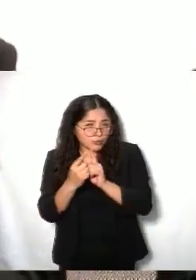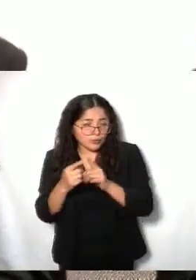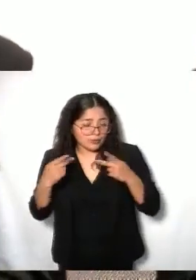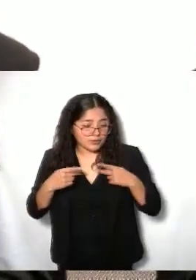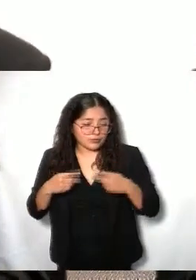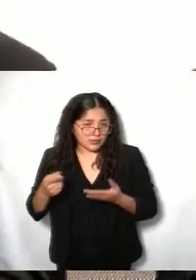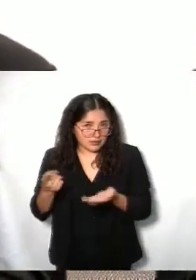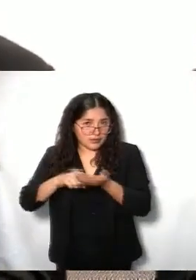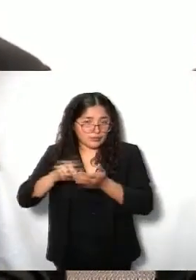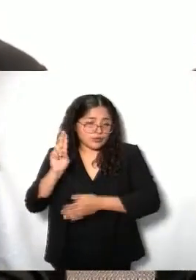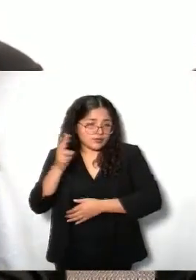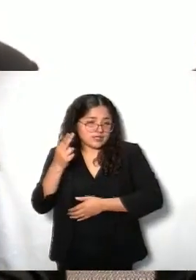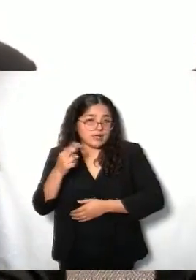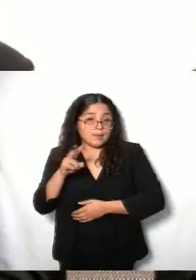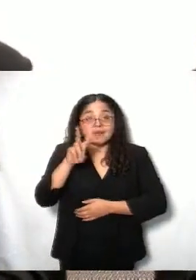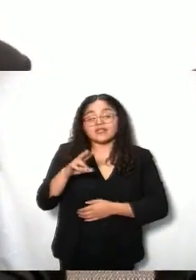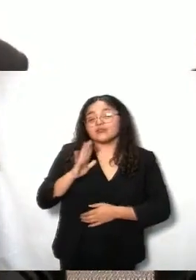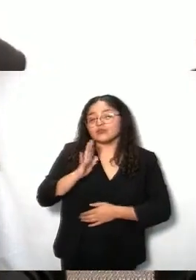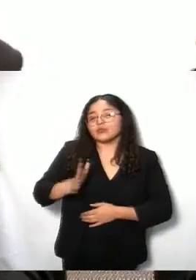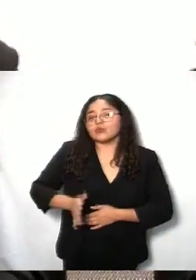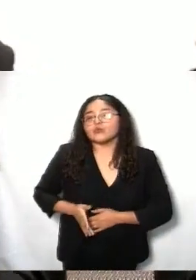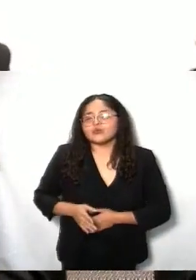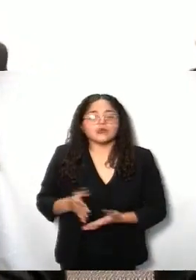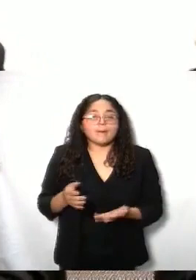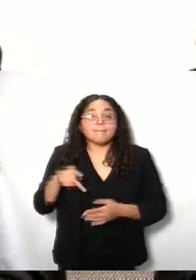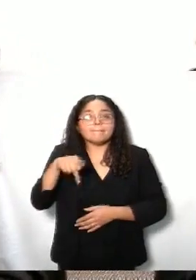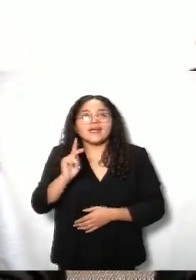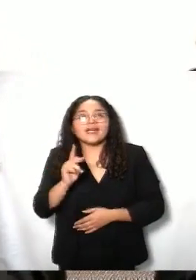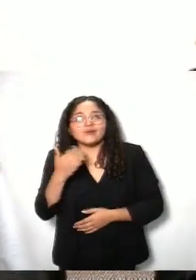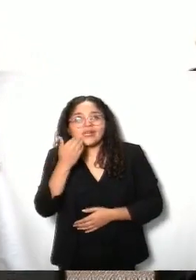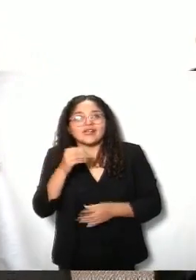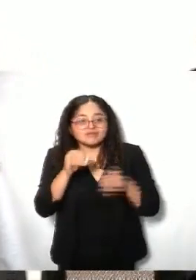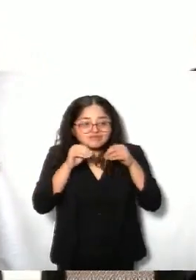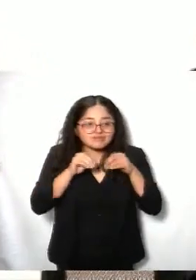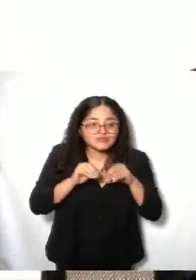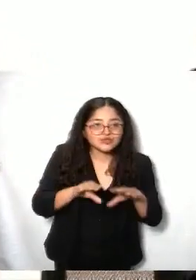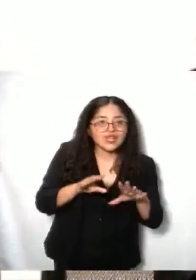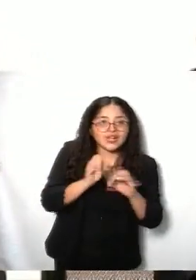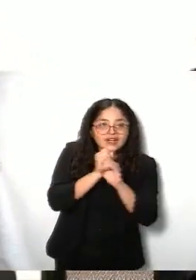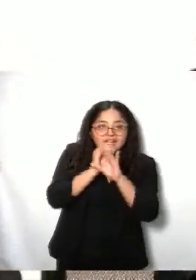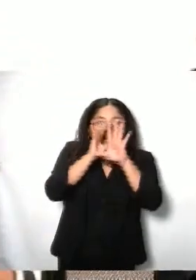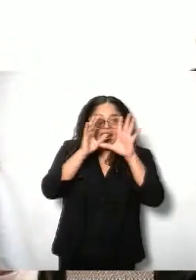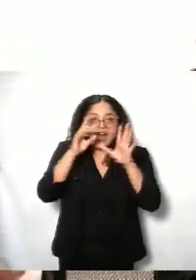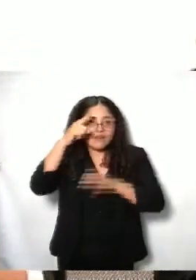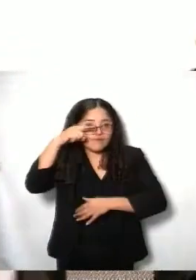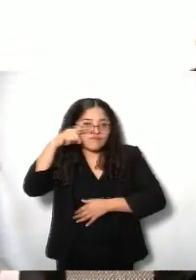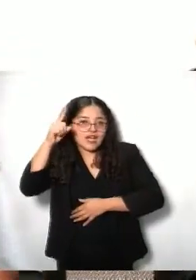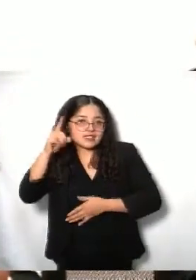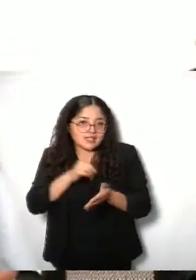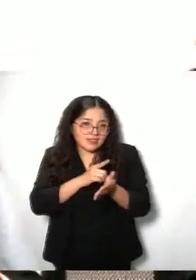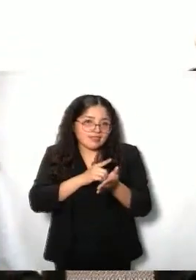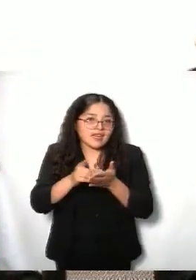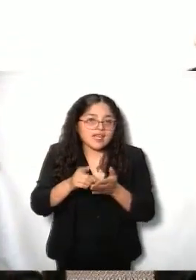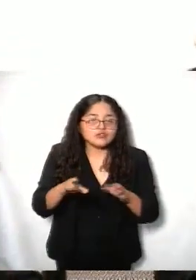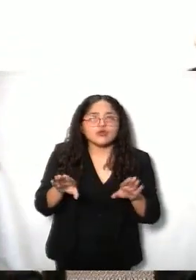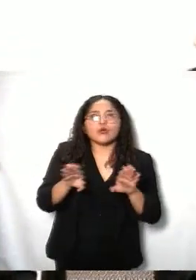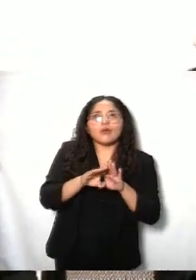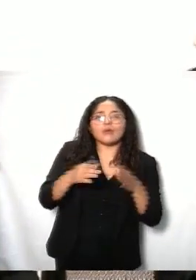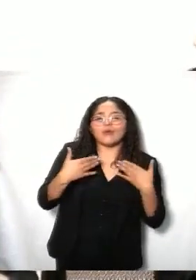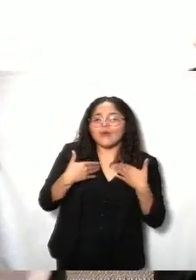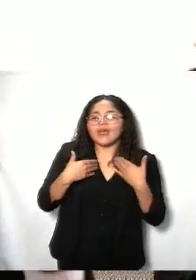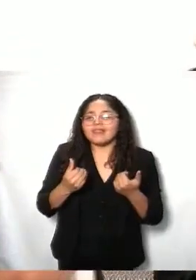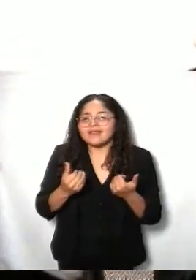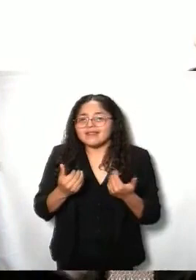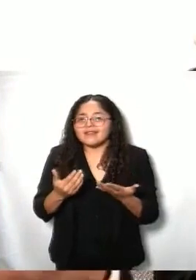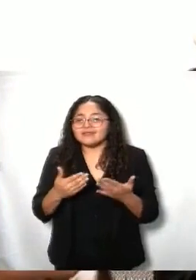manera cotidiana, pero también hacerlo desde un enfoque sencillo, a lo que yo llamaría el derecho a entender el derecho. Porque